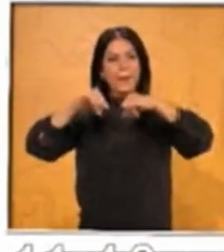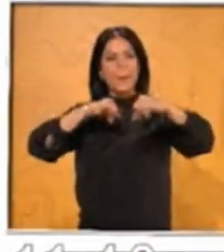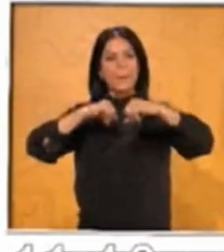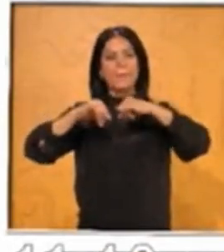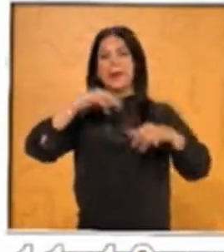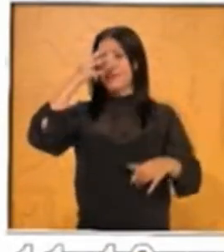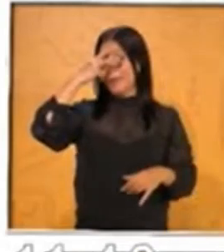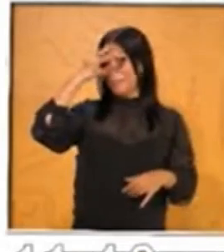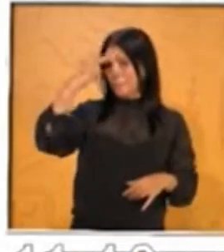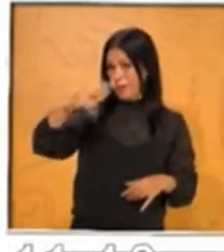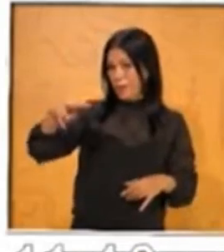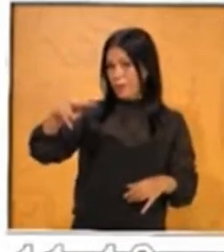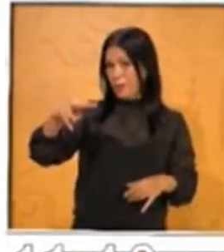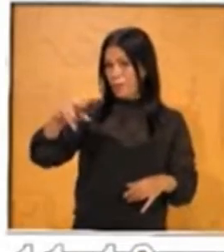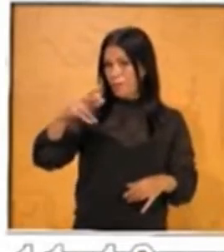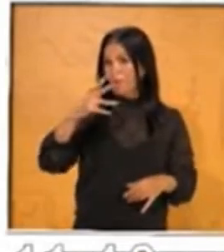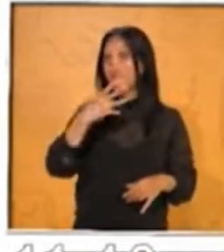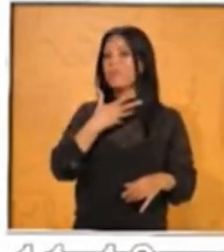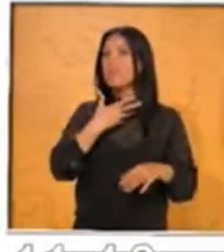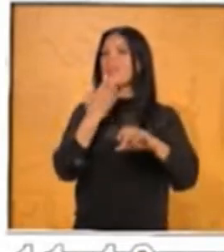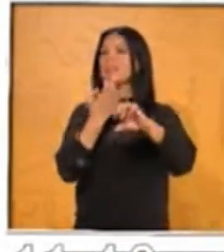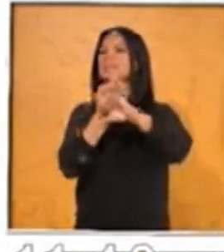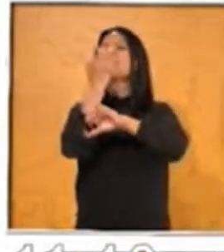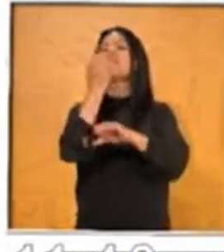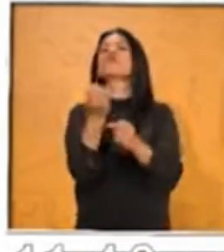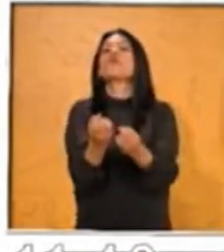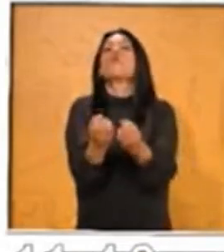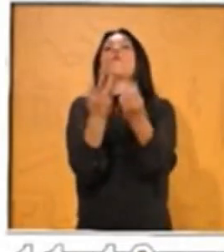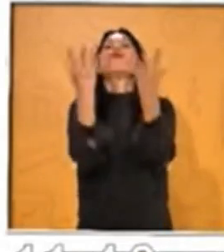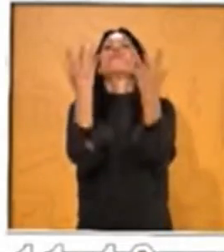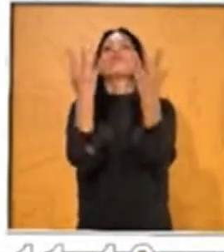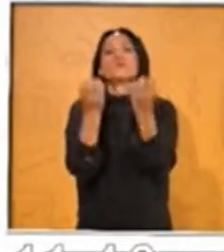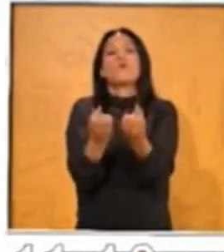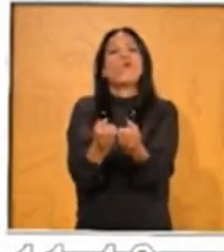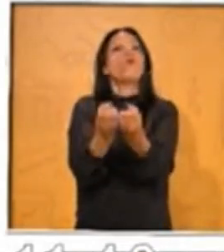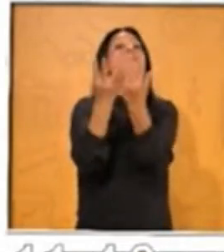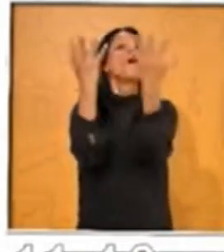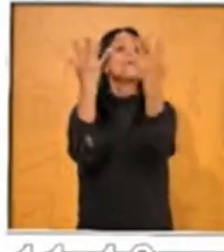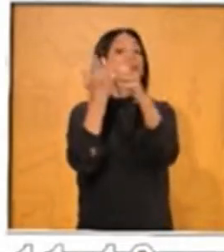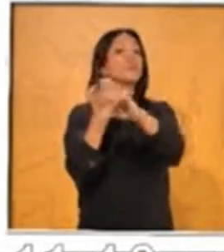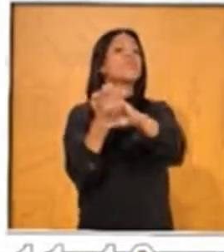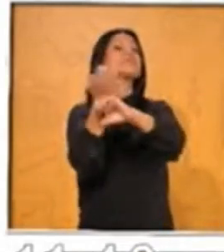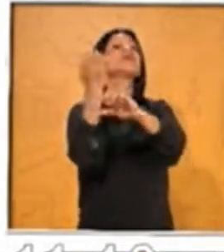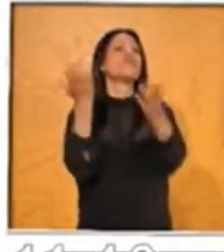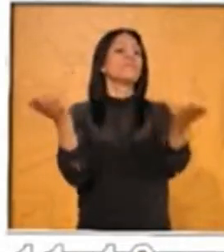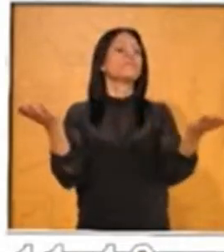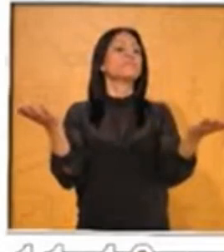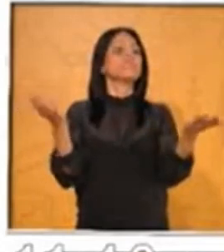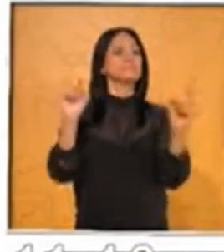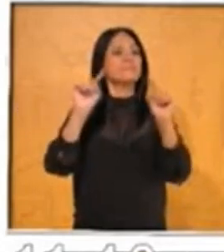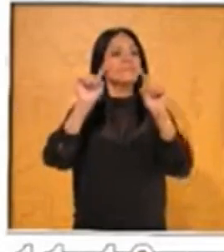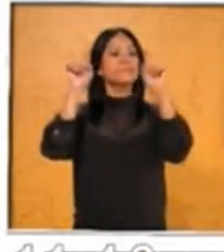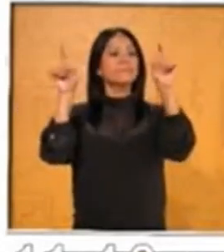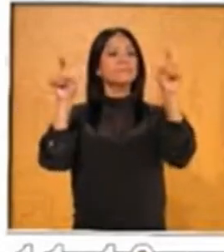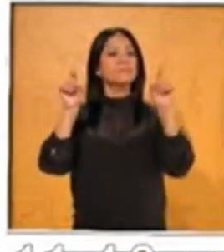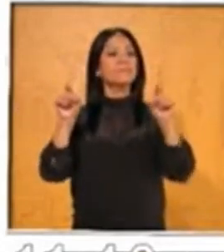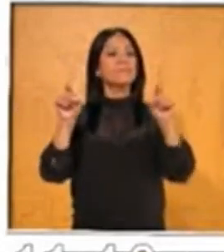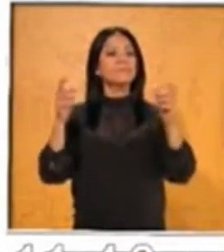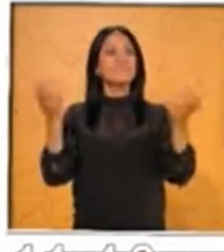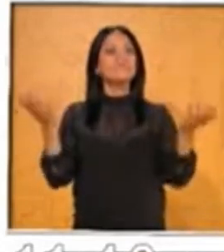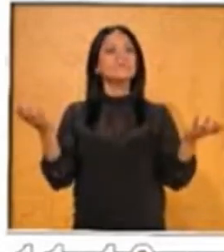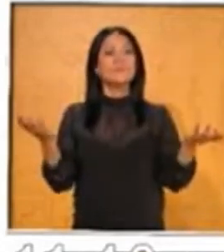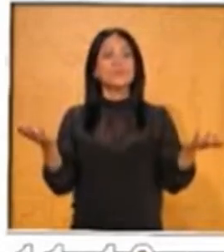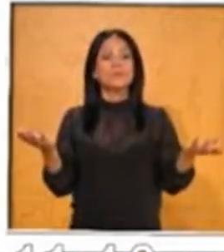nuestro territorio mexicano. ¿Cuántas entidades federativas o estados tiene nuestro país? ¿Cuántos